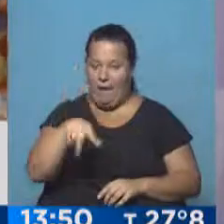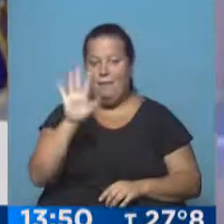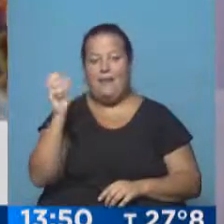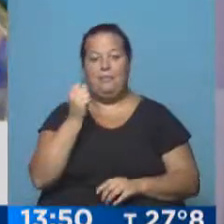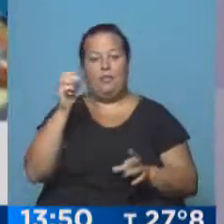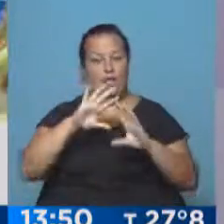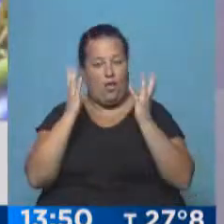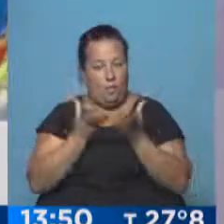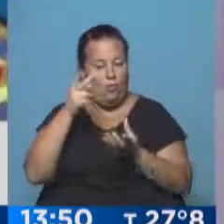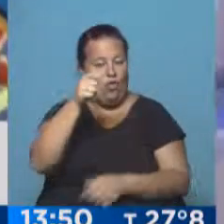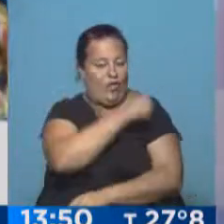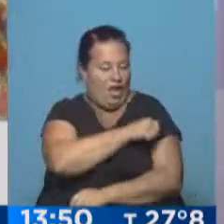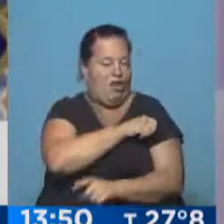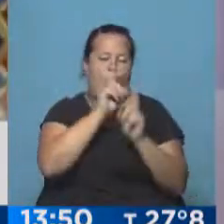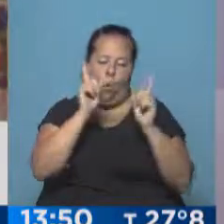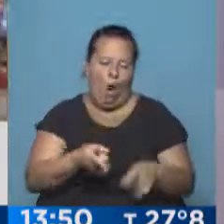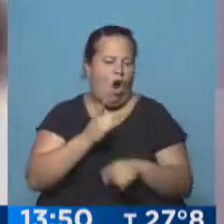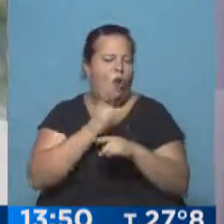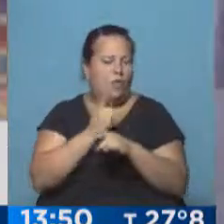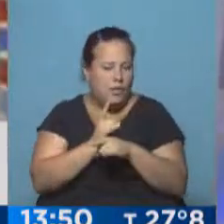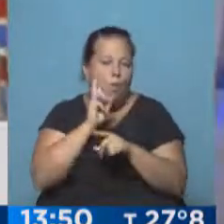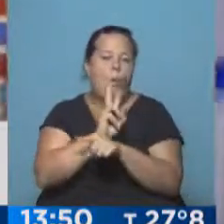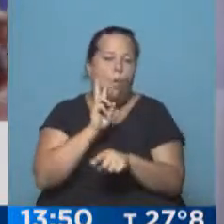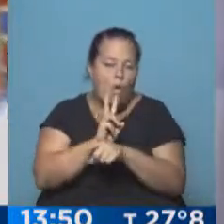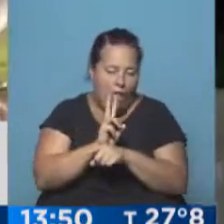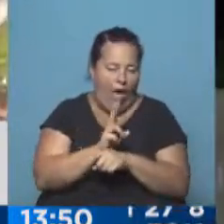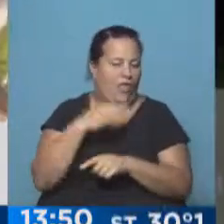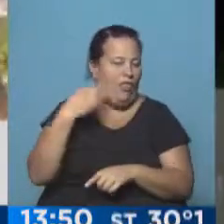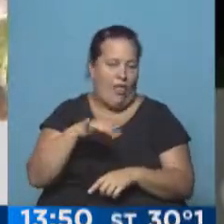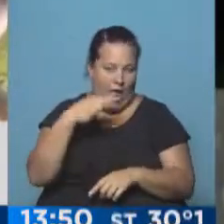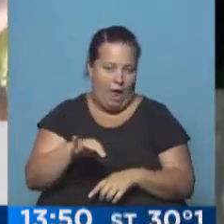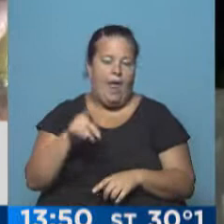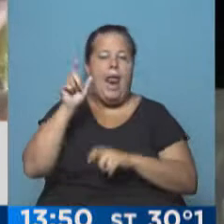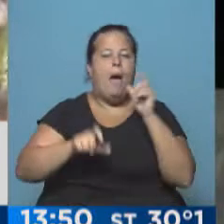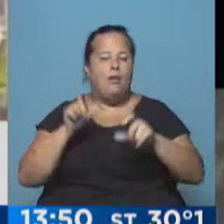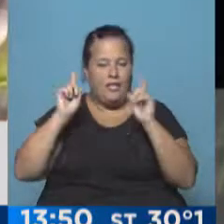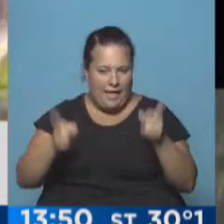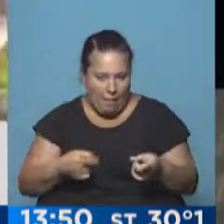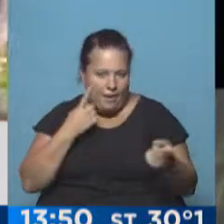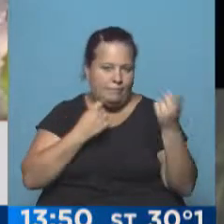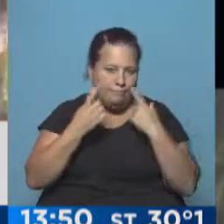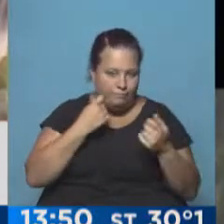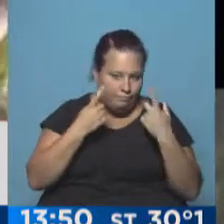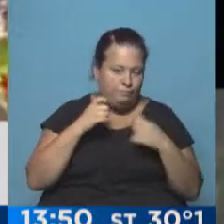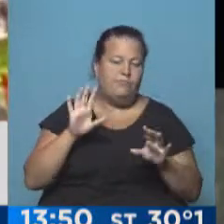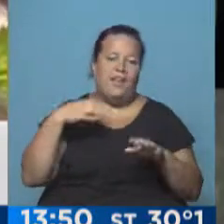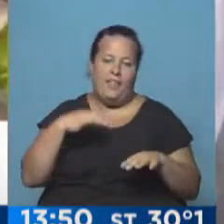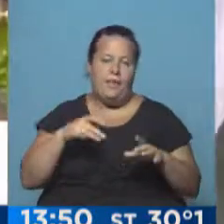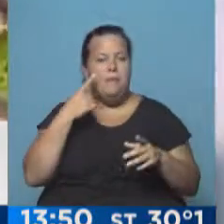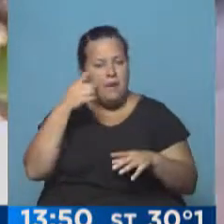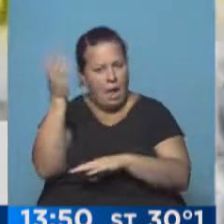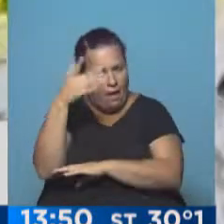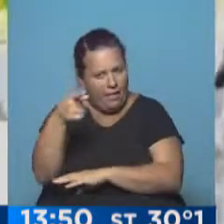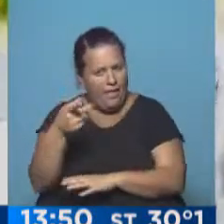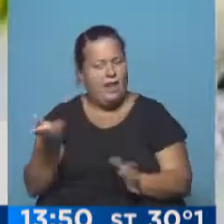importante del mundo, el Carnaval de Río, se hizo, como siempre, con los cuidados que hay que tener y la gente también tomando las precauciones que tenía que tener. Mira esa